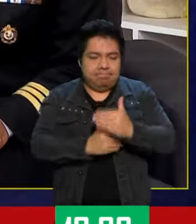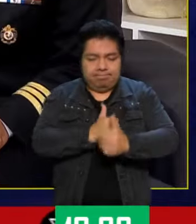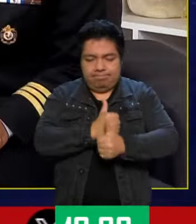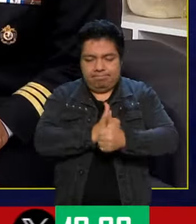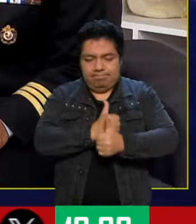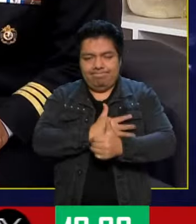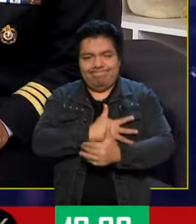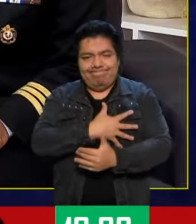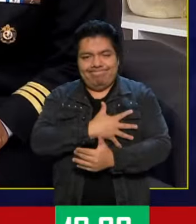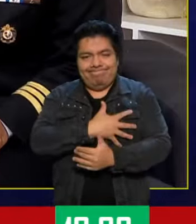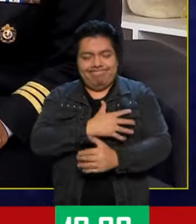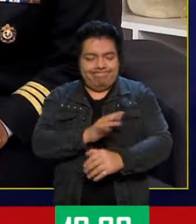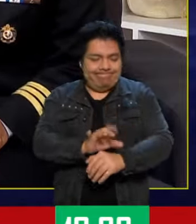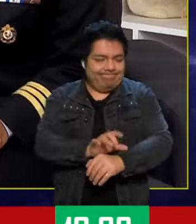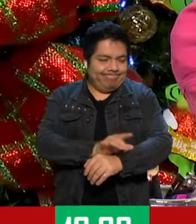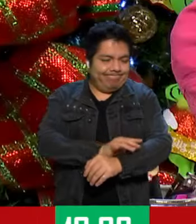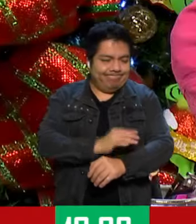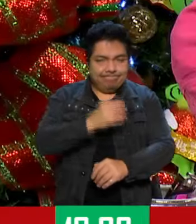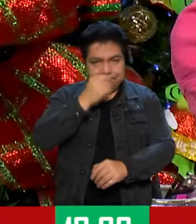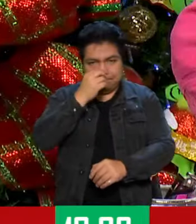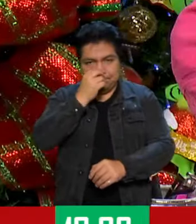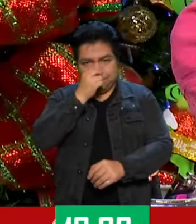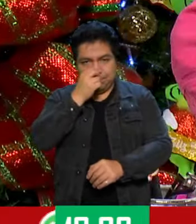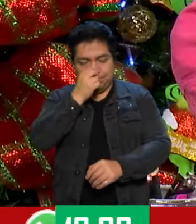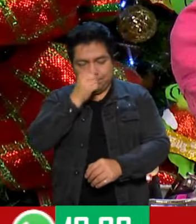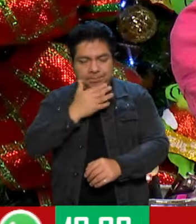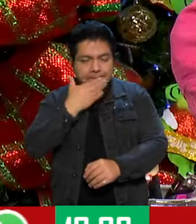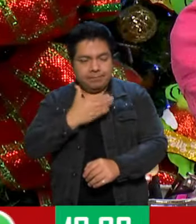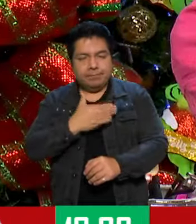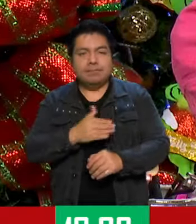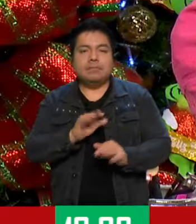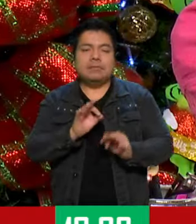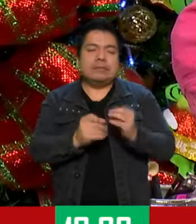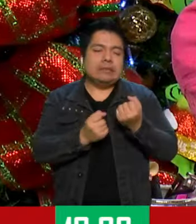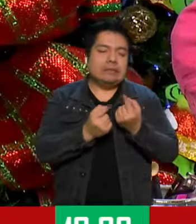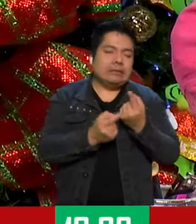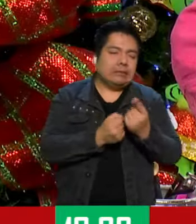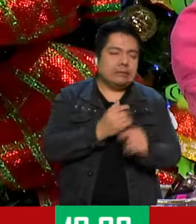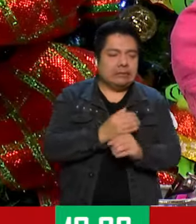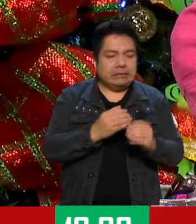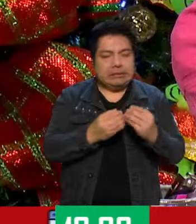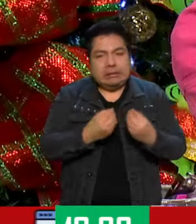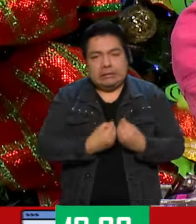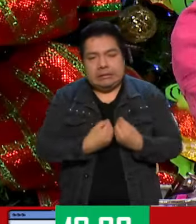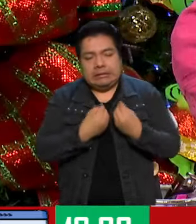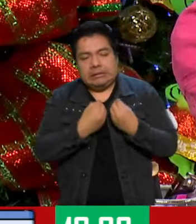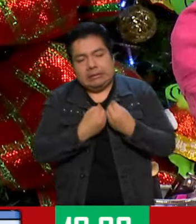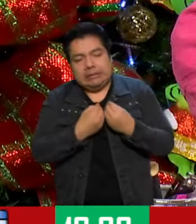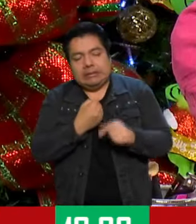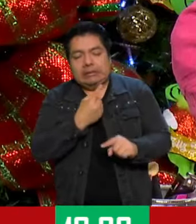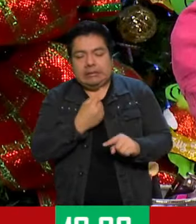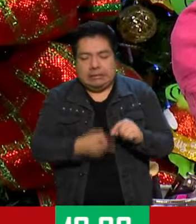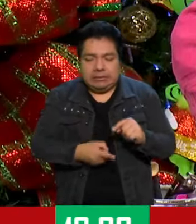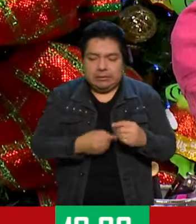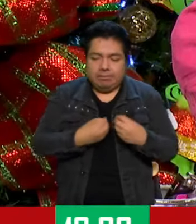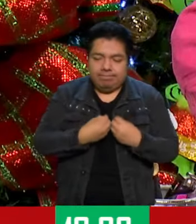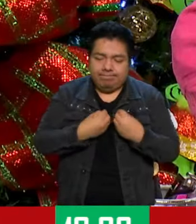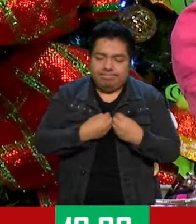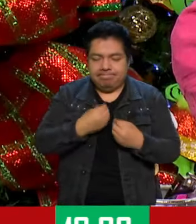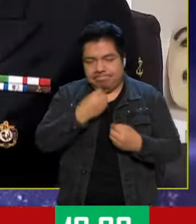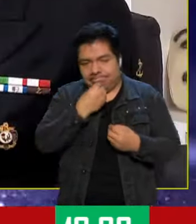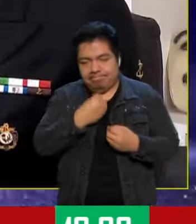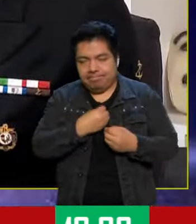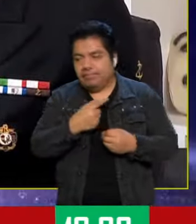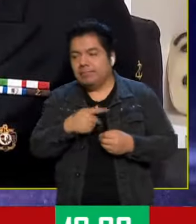satisfacción, que si bien sacrificamos algunos aspectos de nuestra vida personal, pero yo creo que son